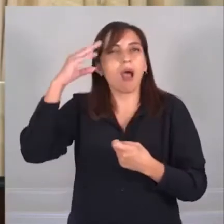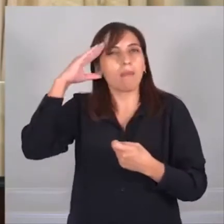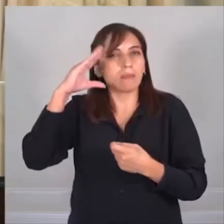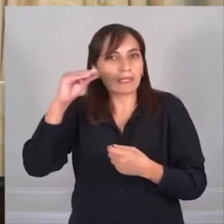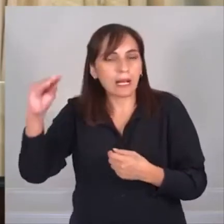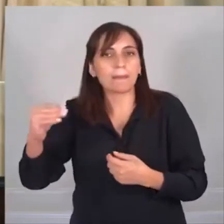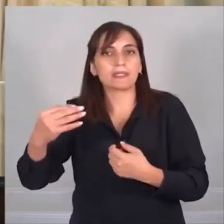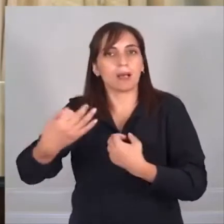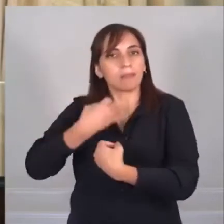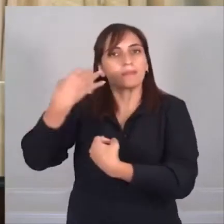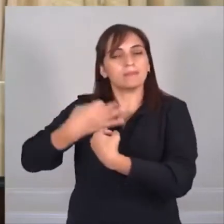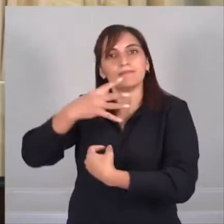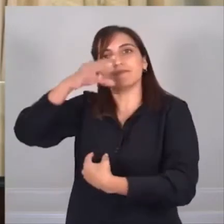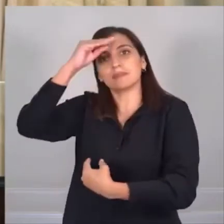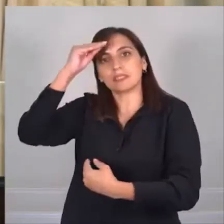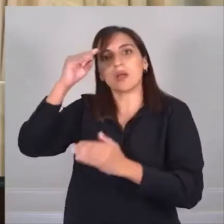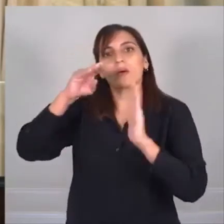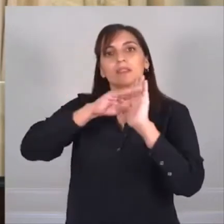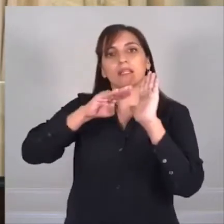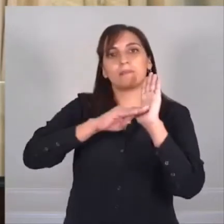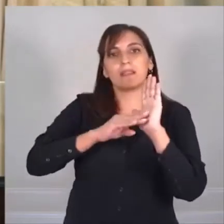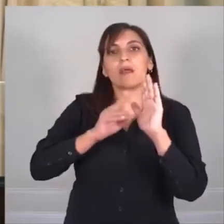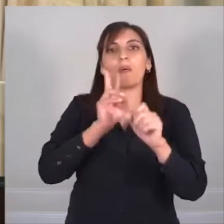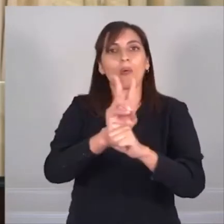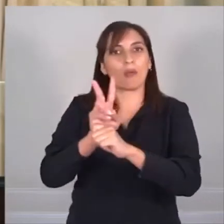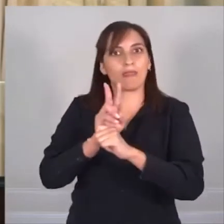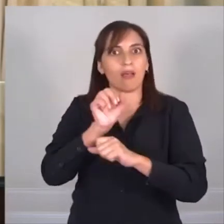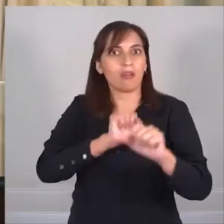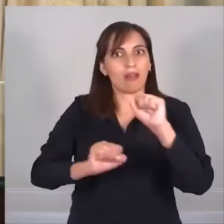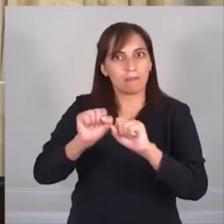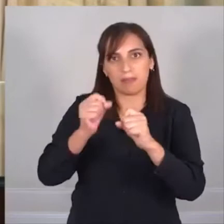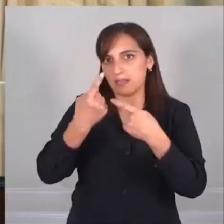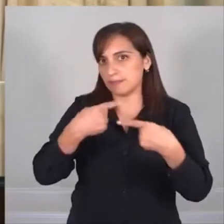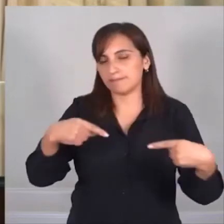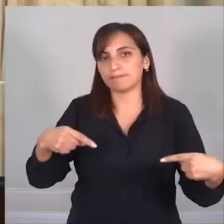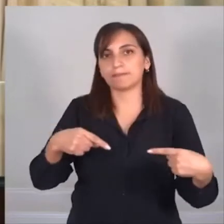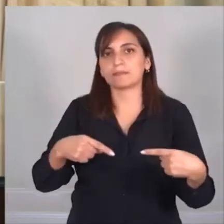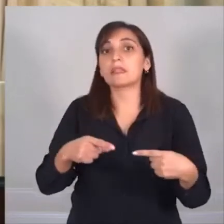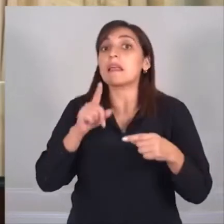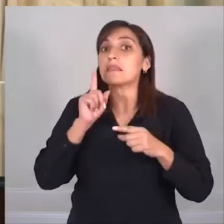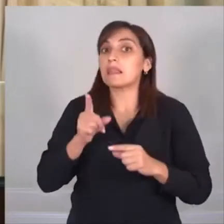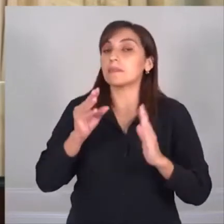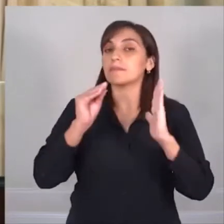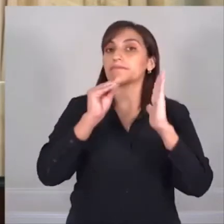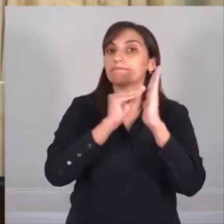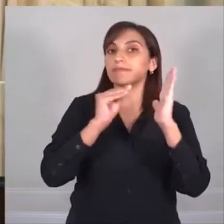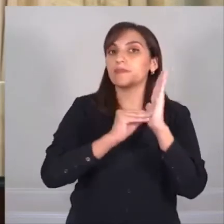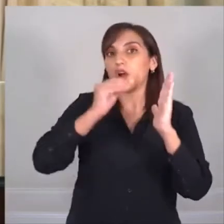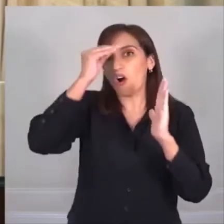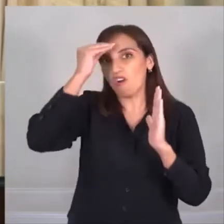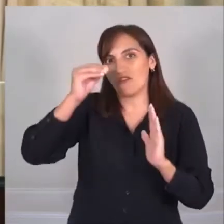estas medidas de seguridad e higiene. Y vamos a abrir un registro oficial donde tienen que quedar